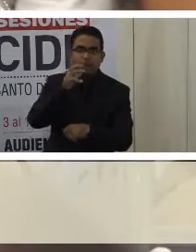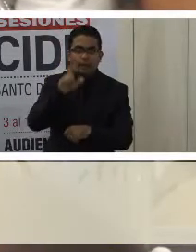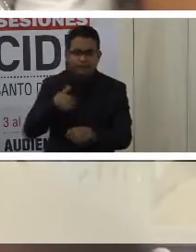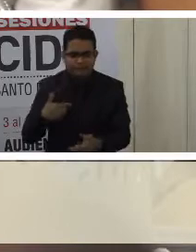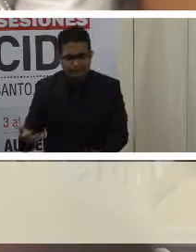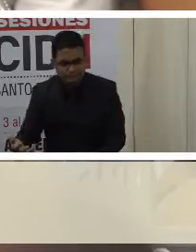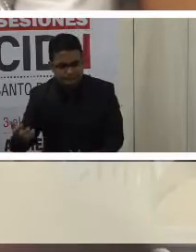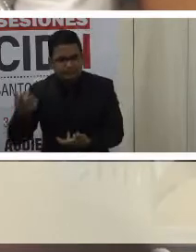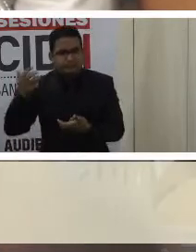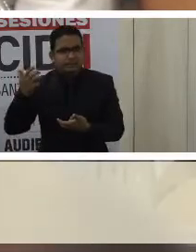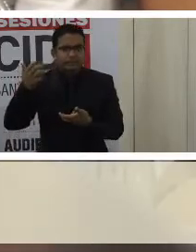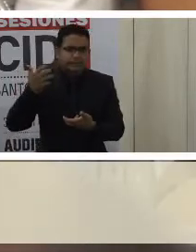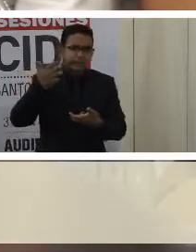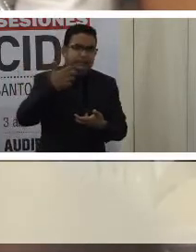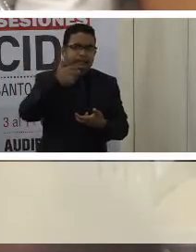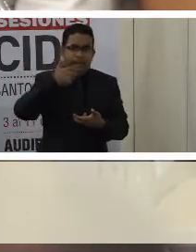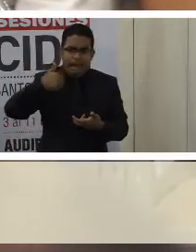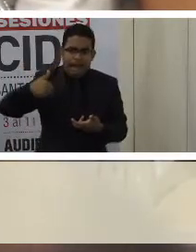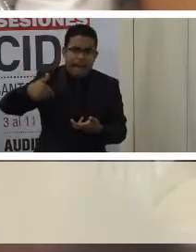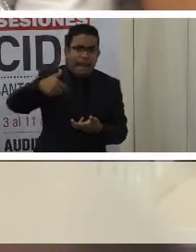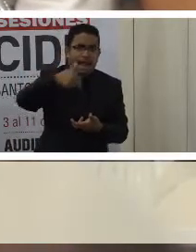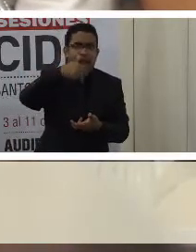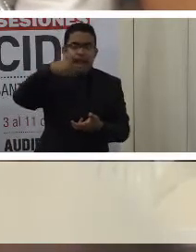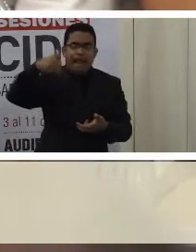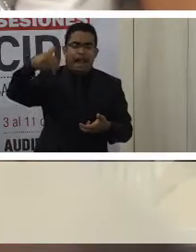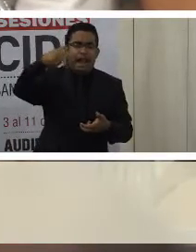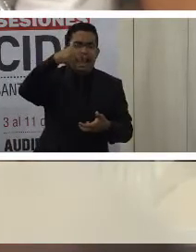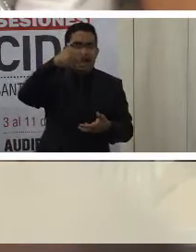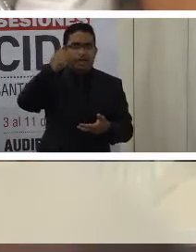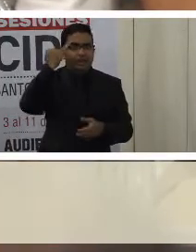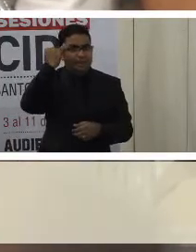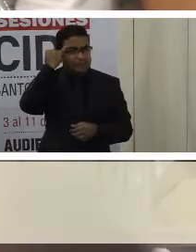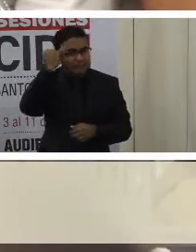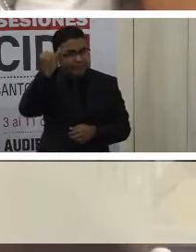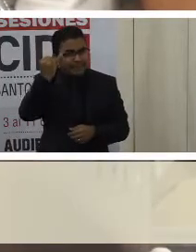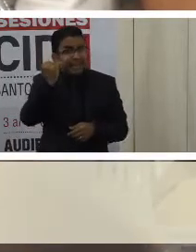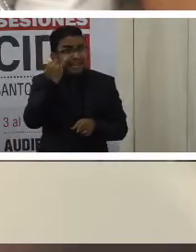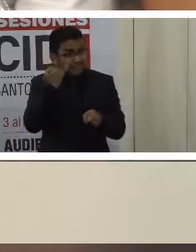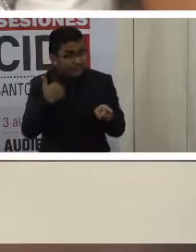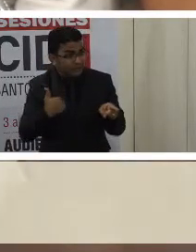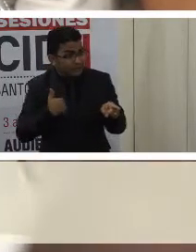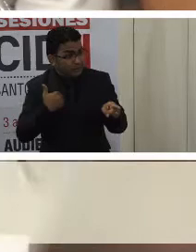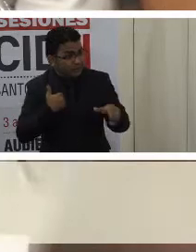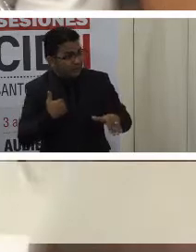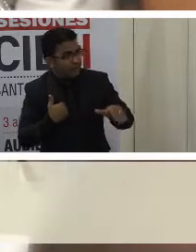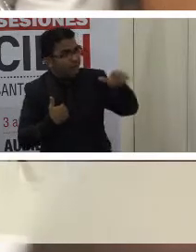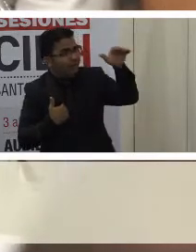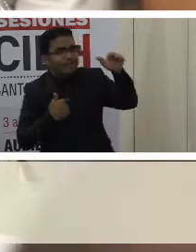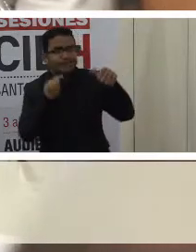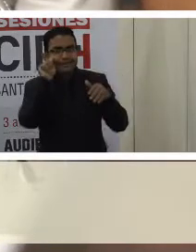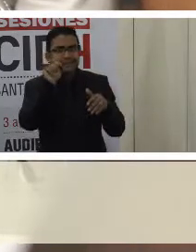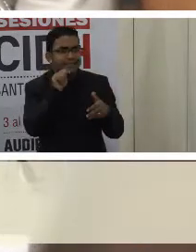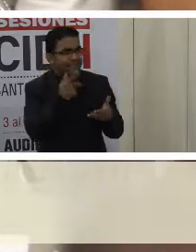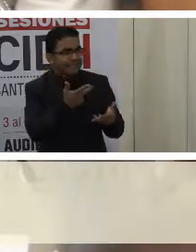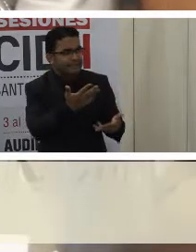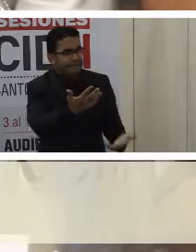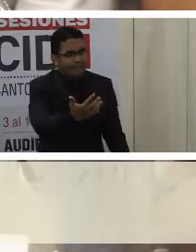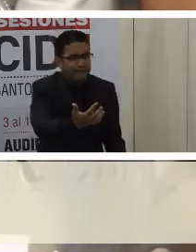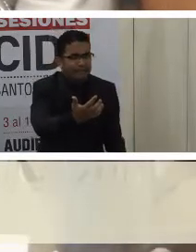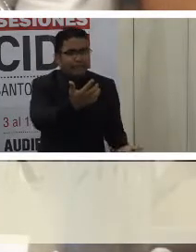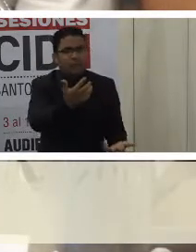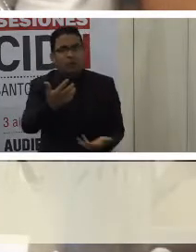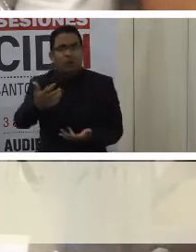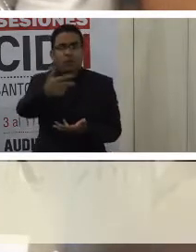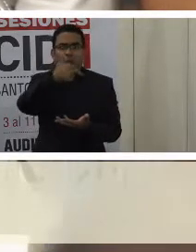la muleta y al niño y subirlo por las escaleras. Imagínense cuando es un adolescente. Con respecto a la discapacidad auditiva, el